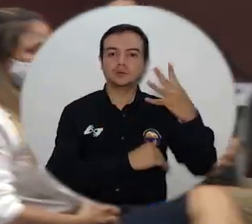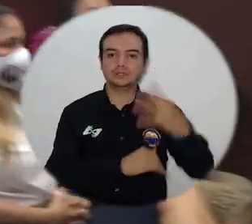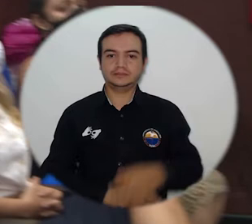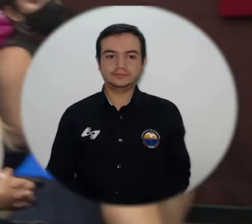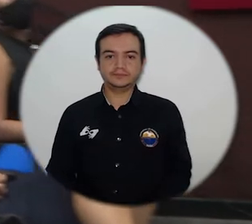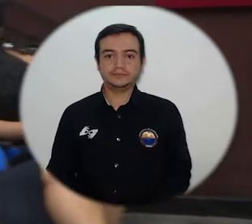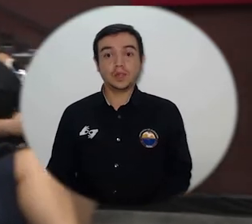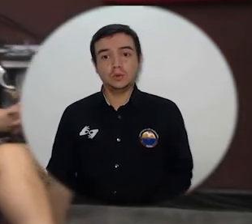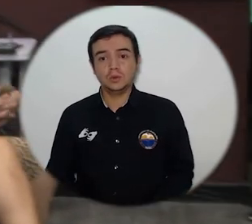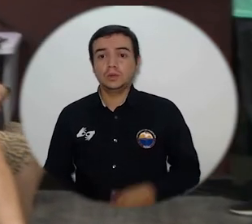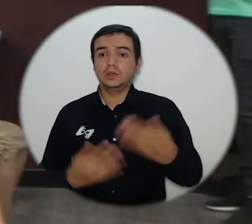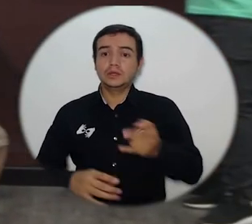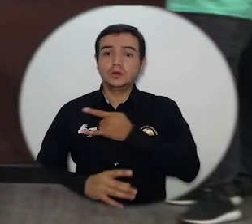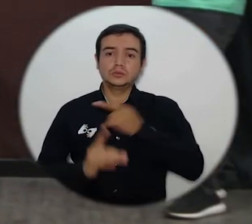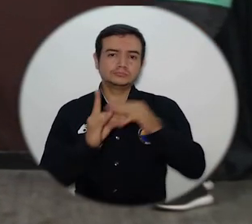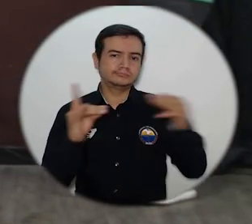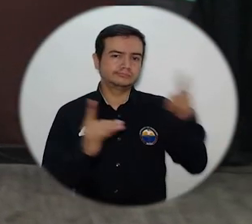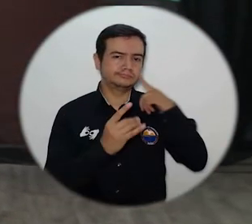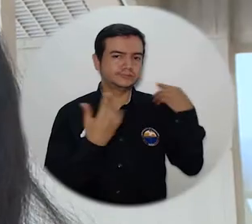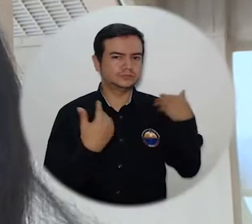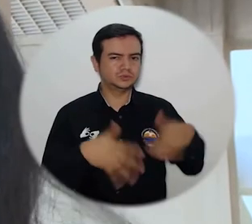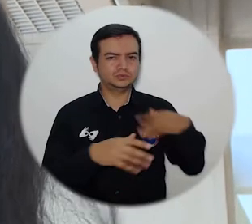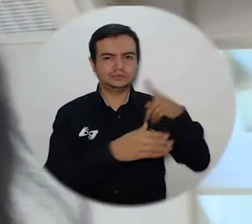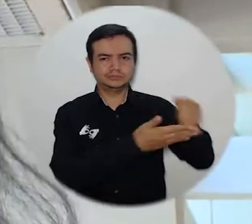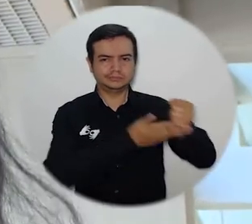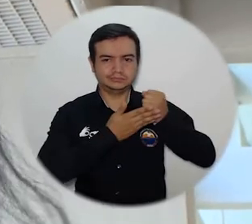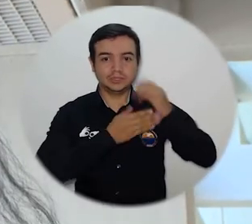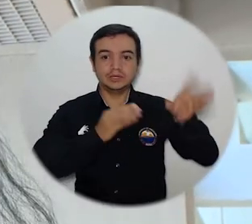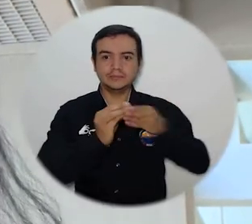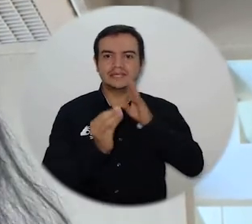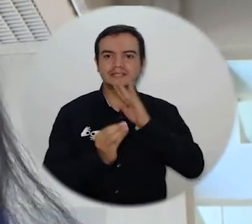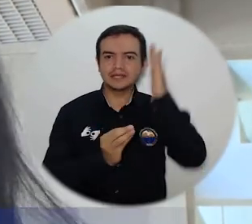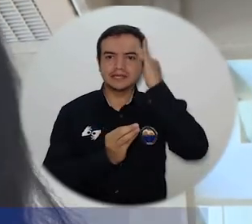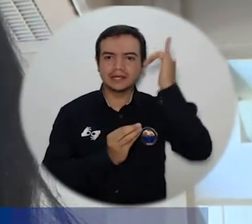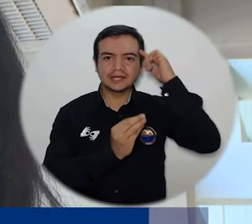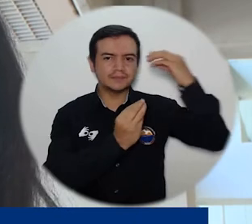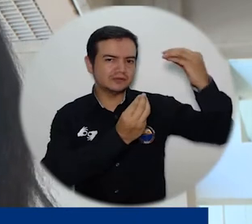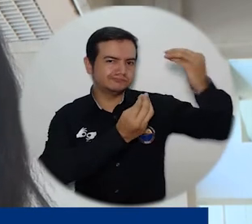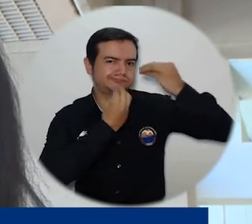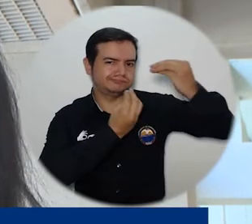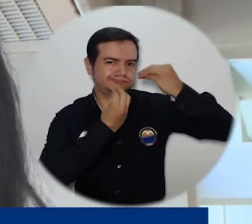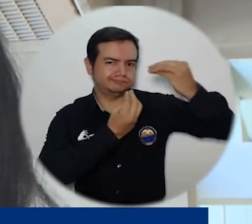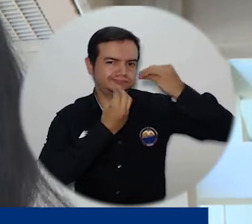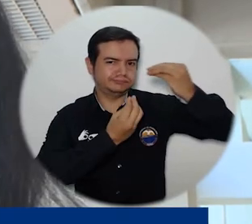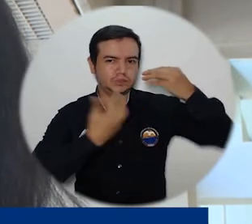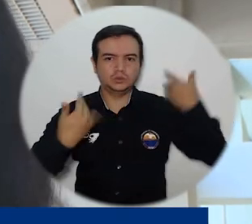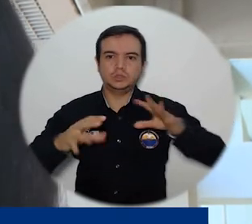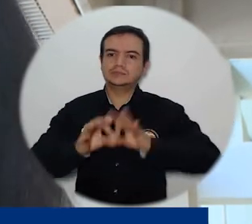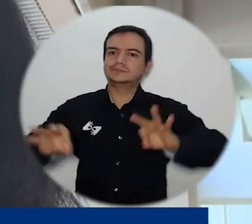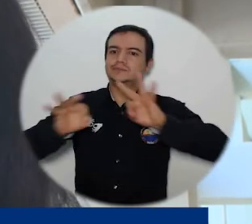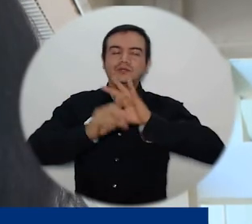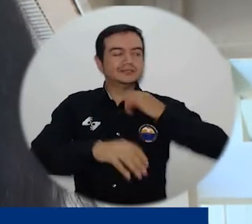academia o sea desde nuestra formación ha sido para mí muy motivadora sobre todo desde